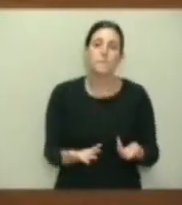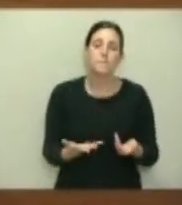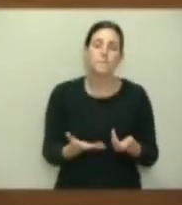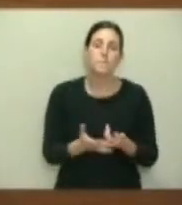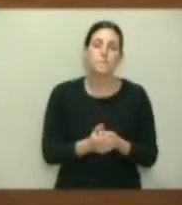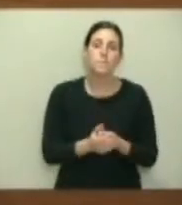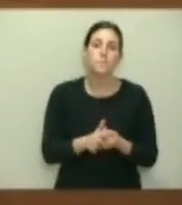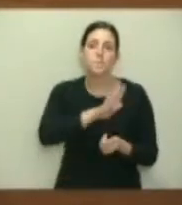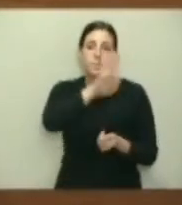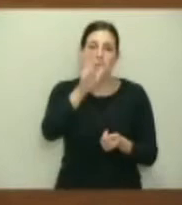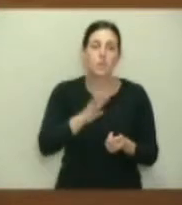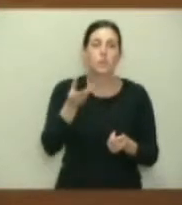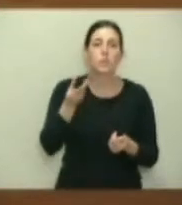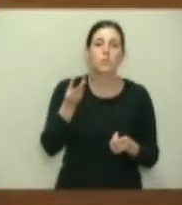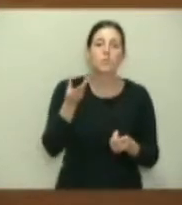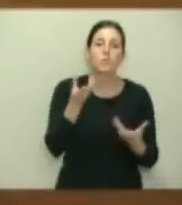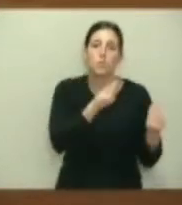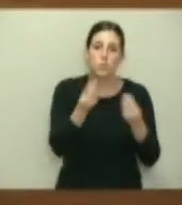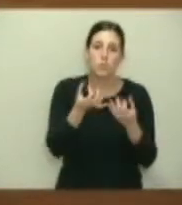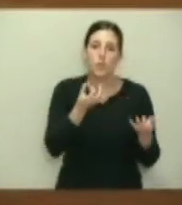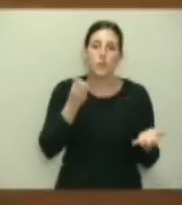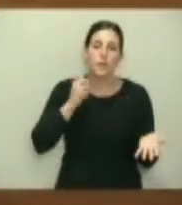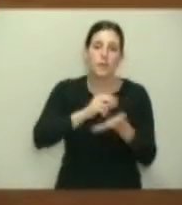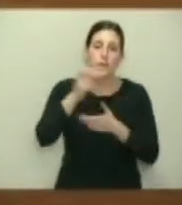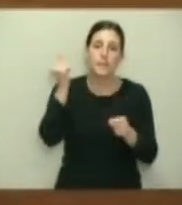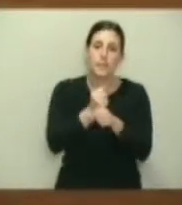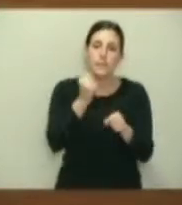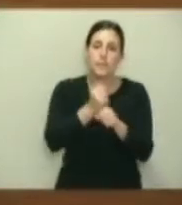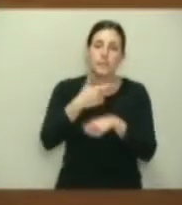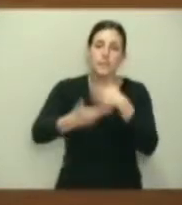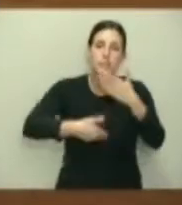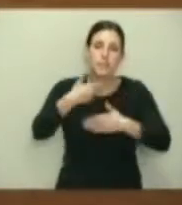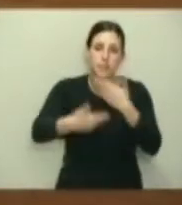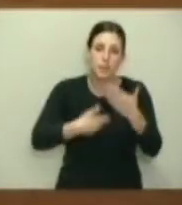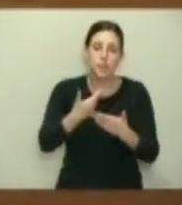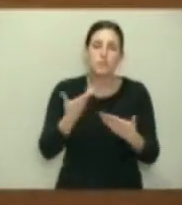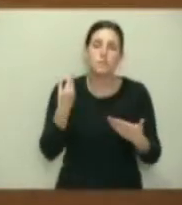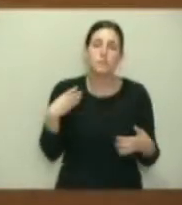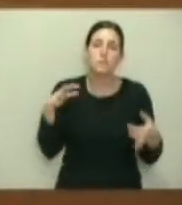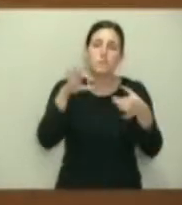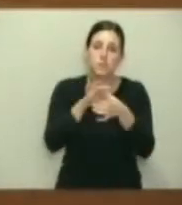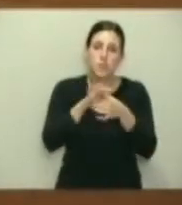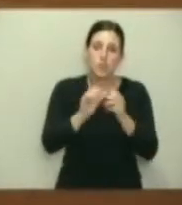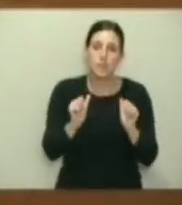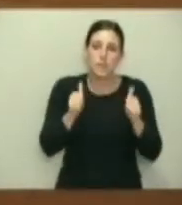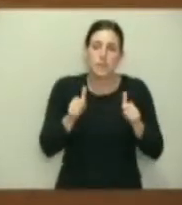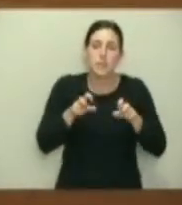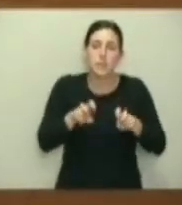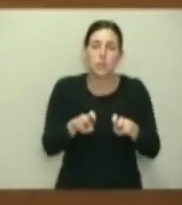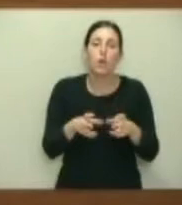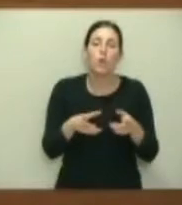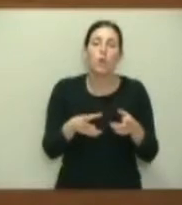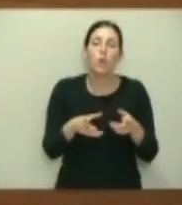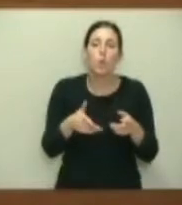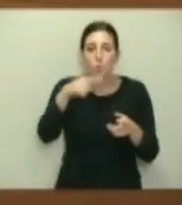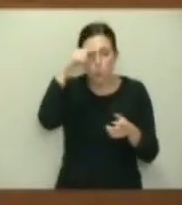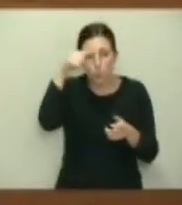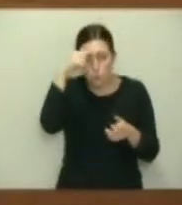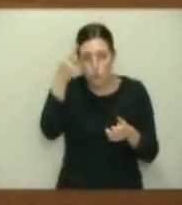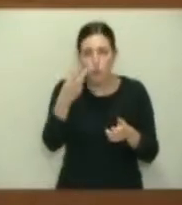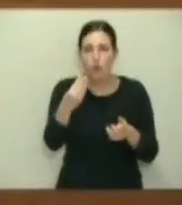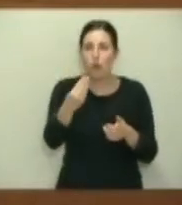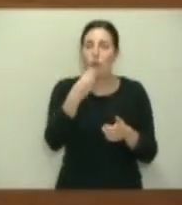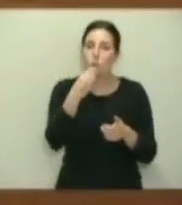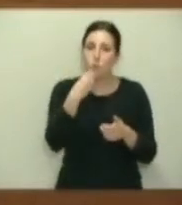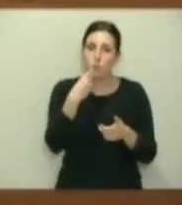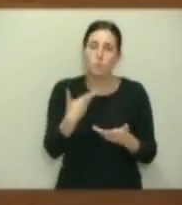vuelvo a decir, hay mucho que tenemos que caminar todavía en lo que es la introducción de una cultura de, digamos, de un consumo